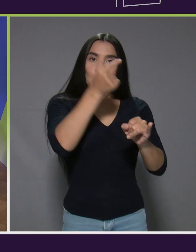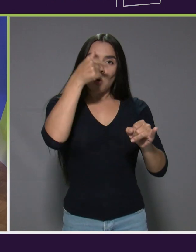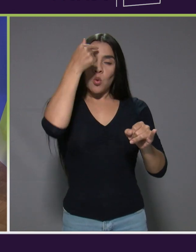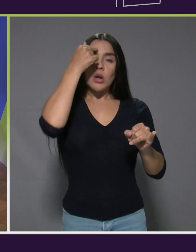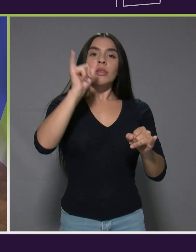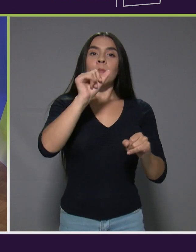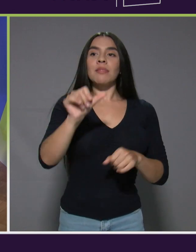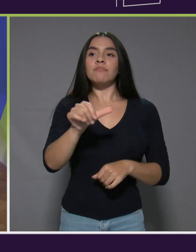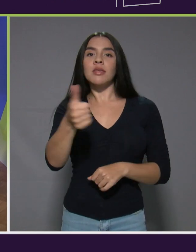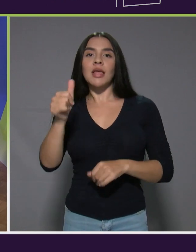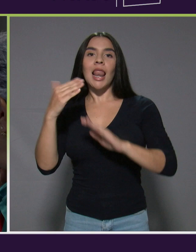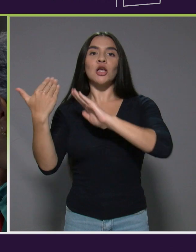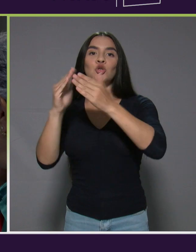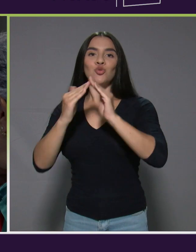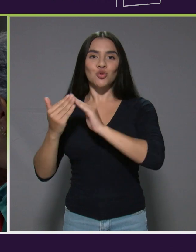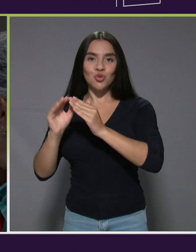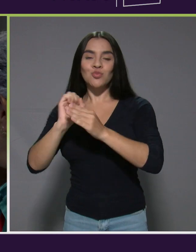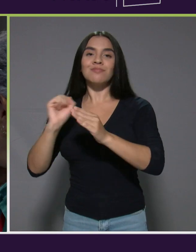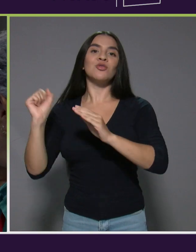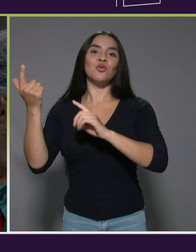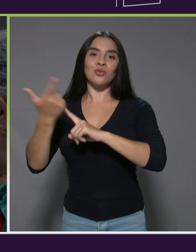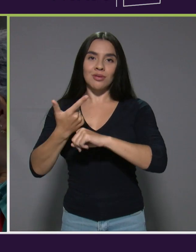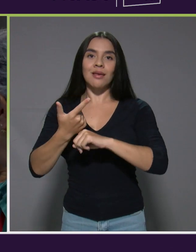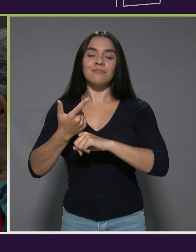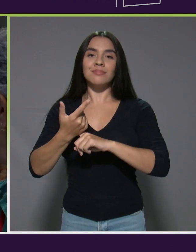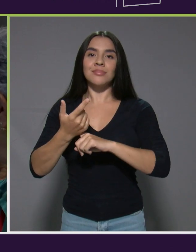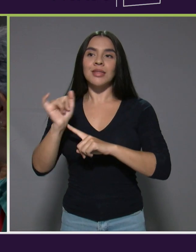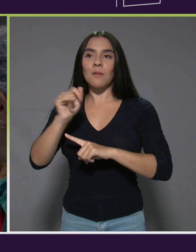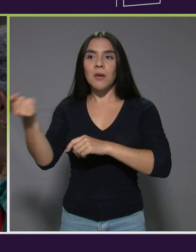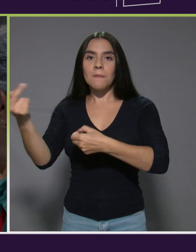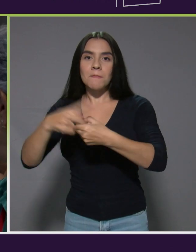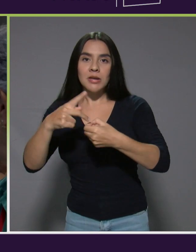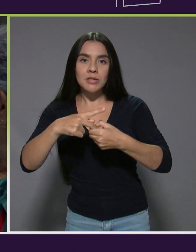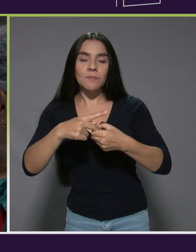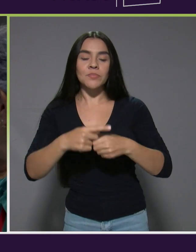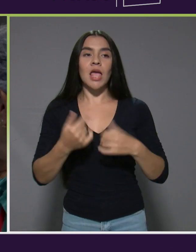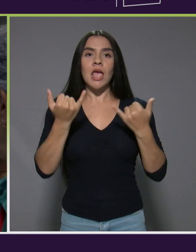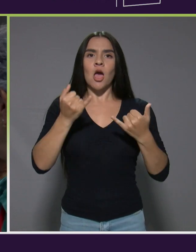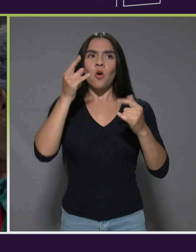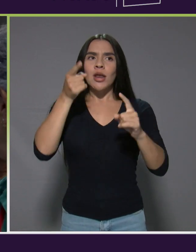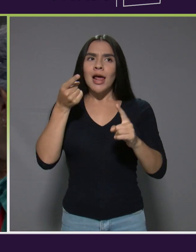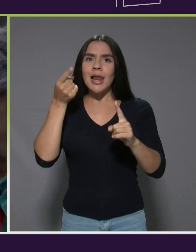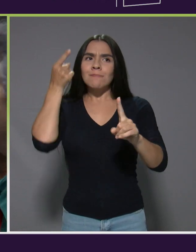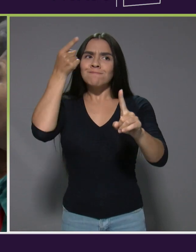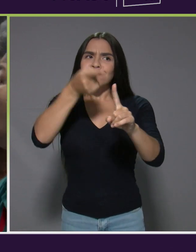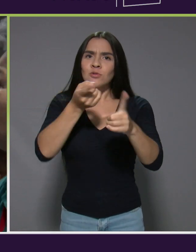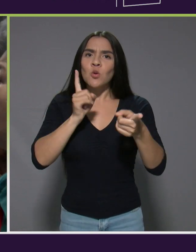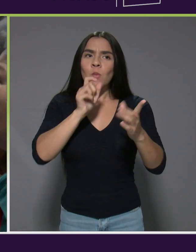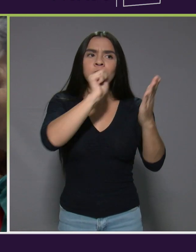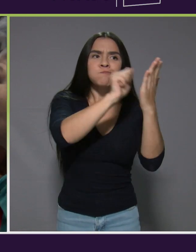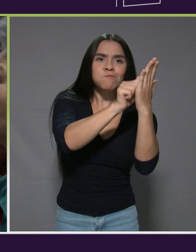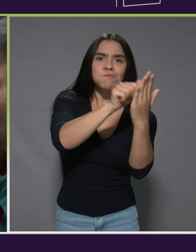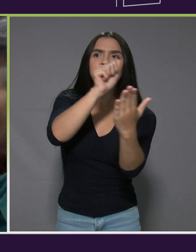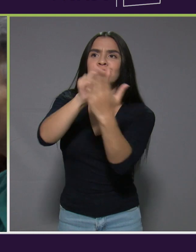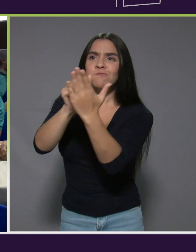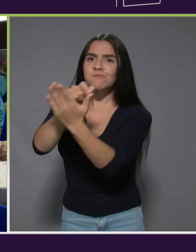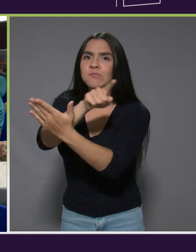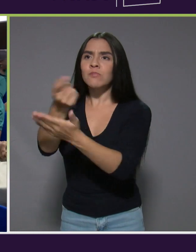sino de la sociedad como tal, y ahora la gran misión es cómo irles tocando la puerta, porque nadie está acostumbrado,